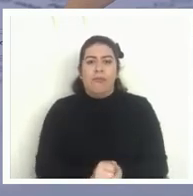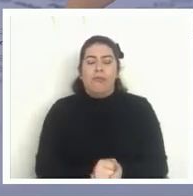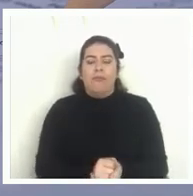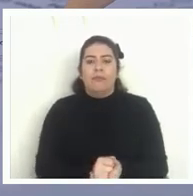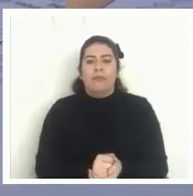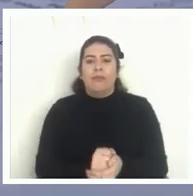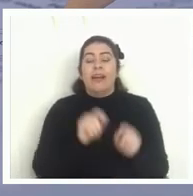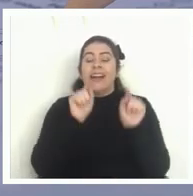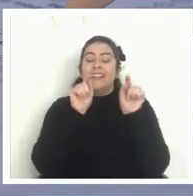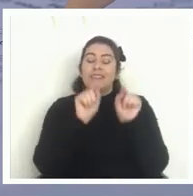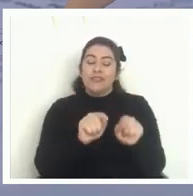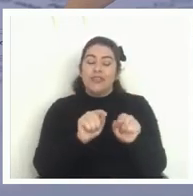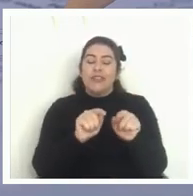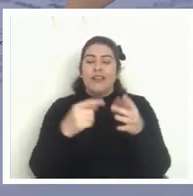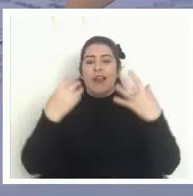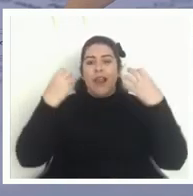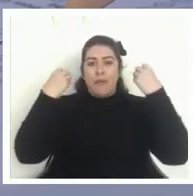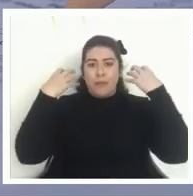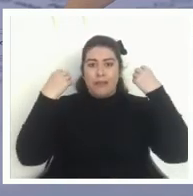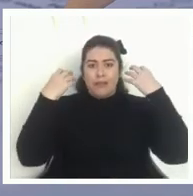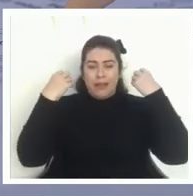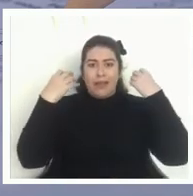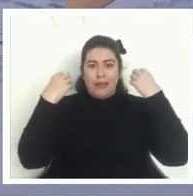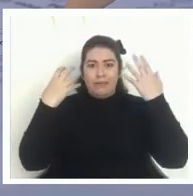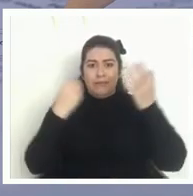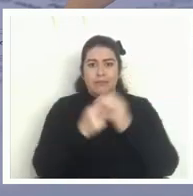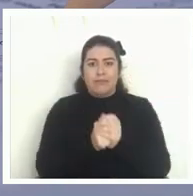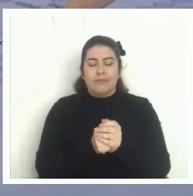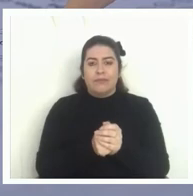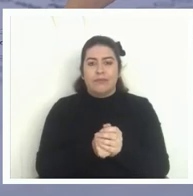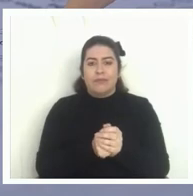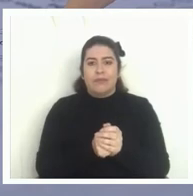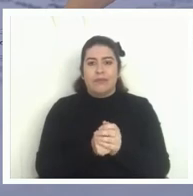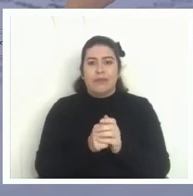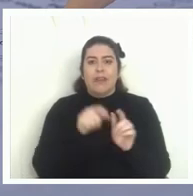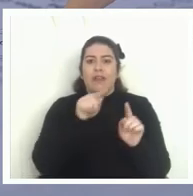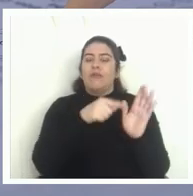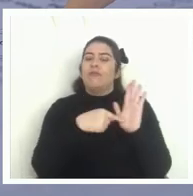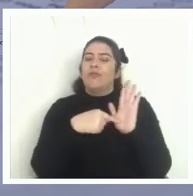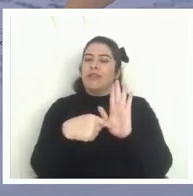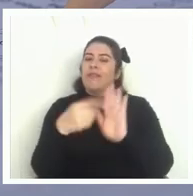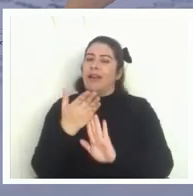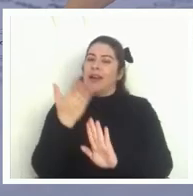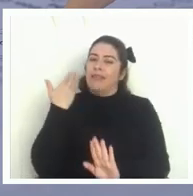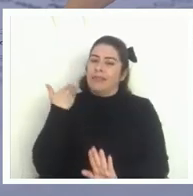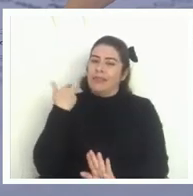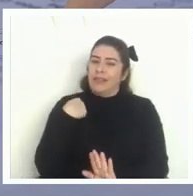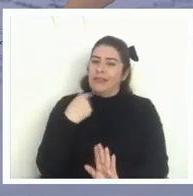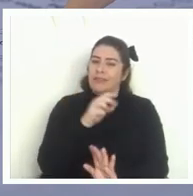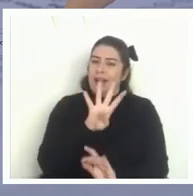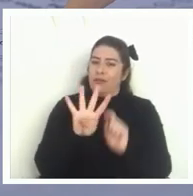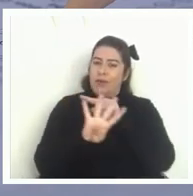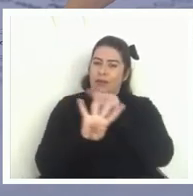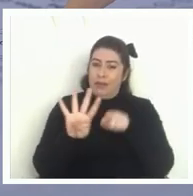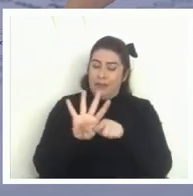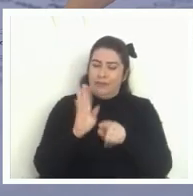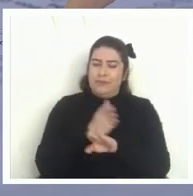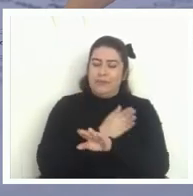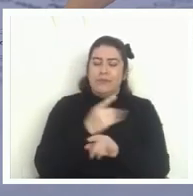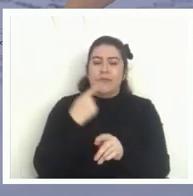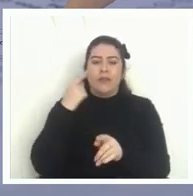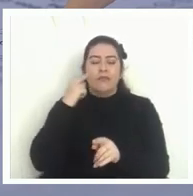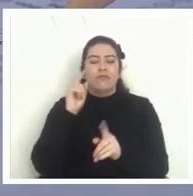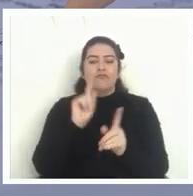la práctica digamos pero hace bastante eco con lo que mencionaban las expositoras anteriores a mí en relación al cambio de enfoque